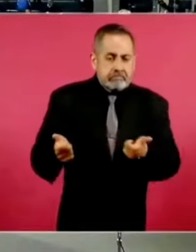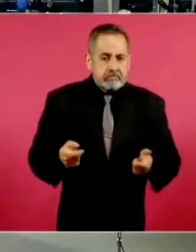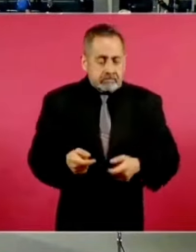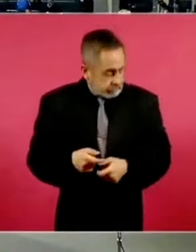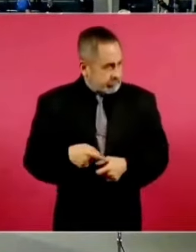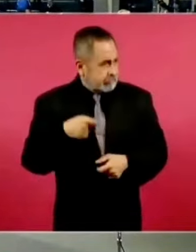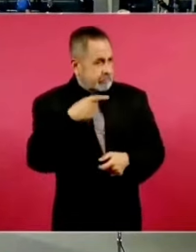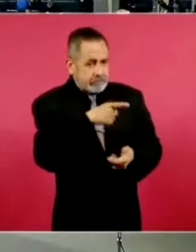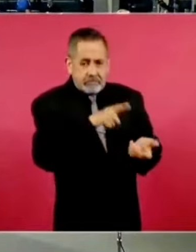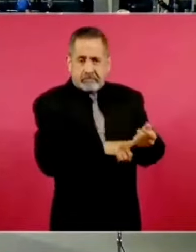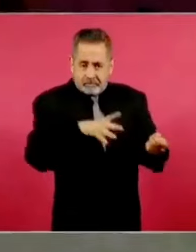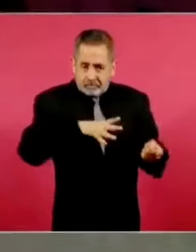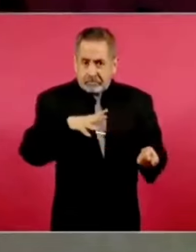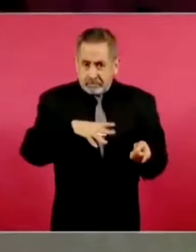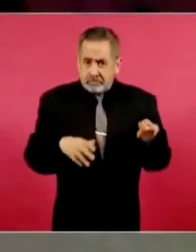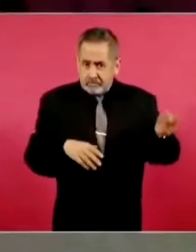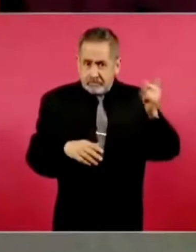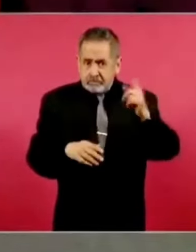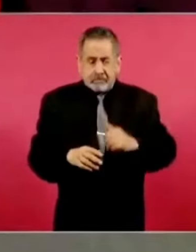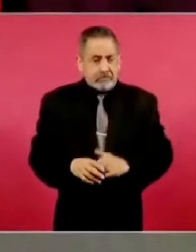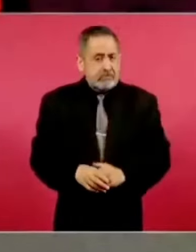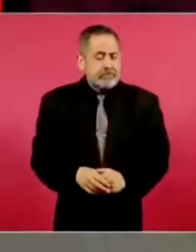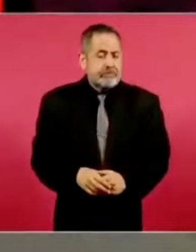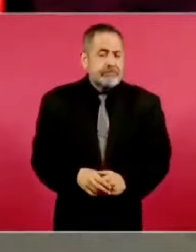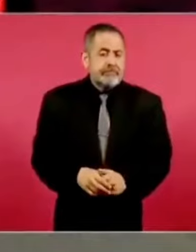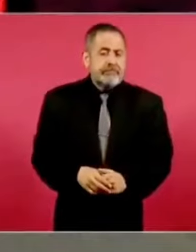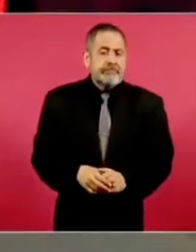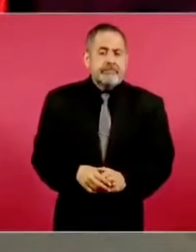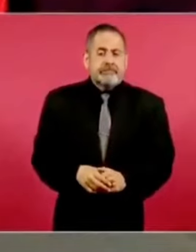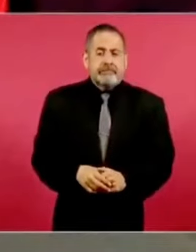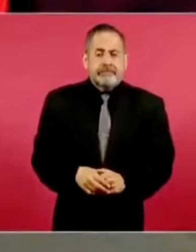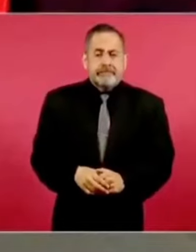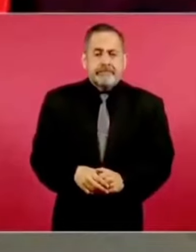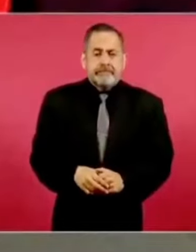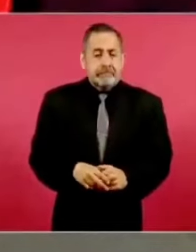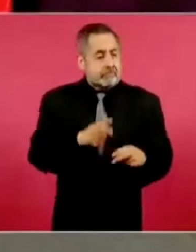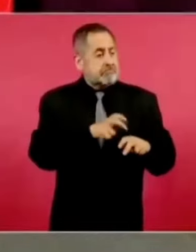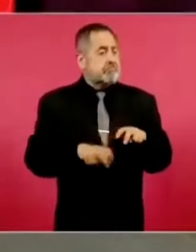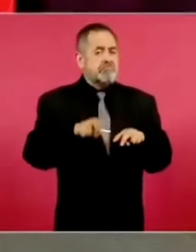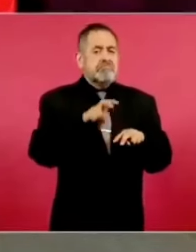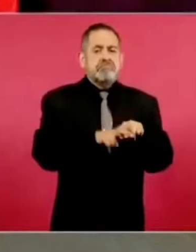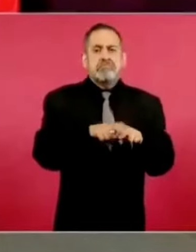sentado ahí,